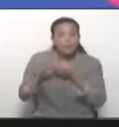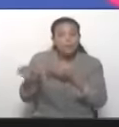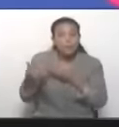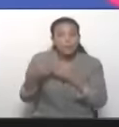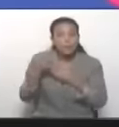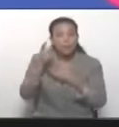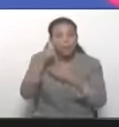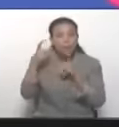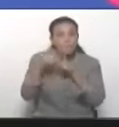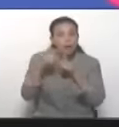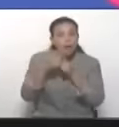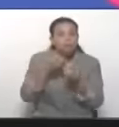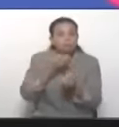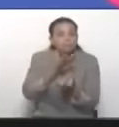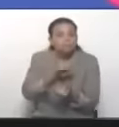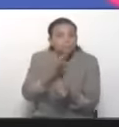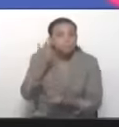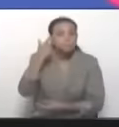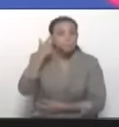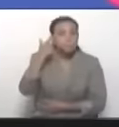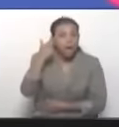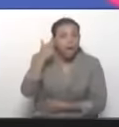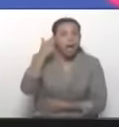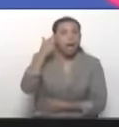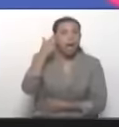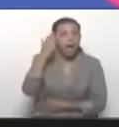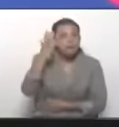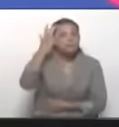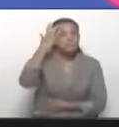uno escucha a Silia y se llena de luz.